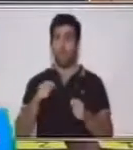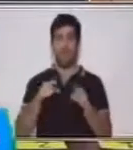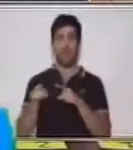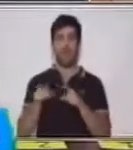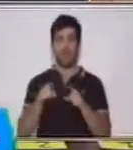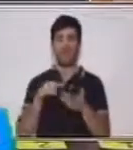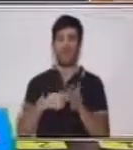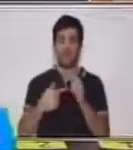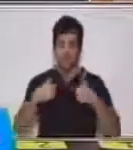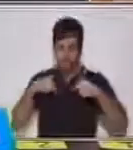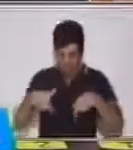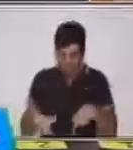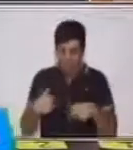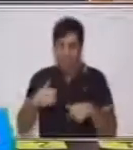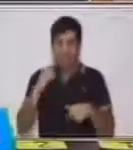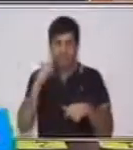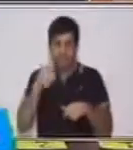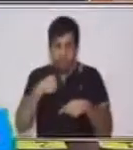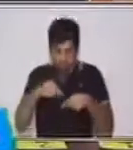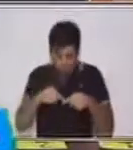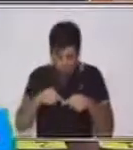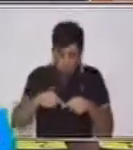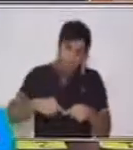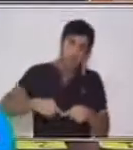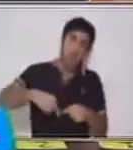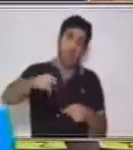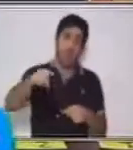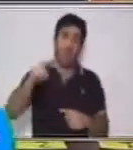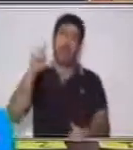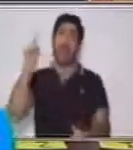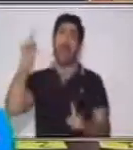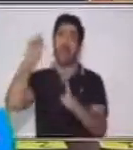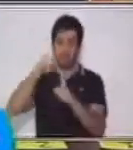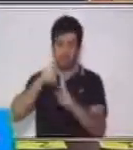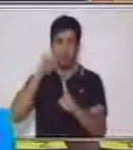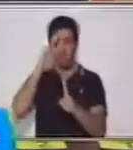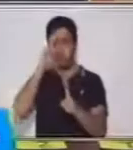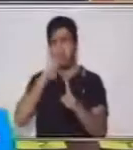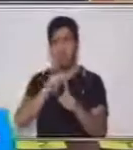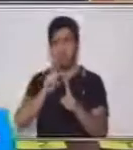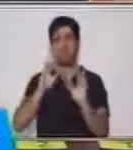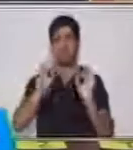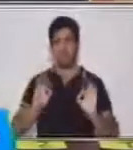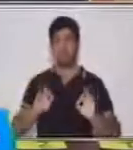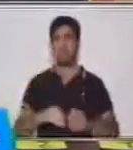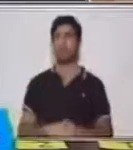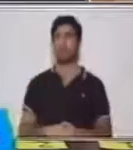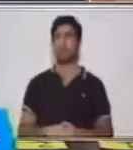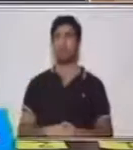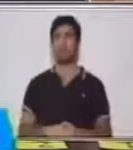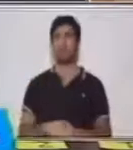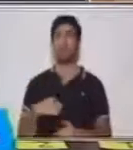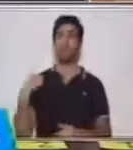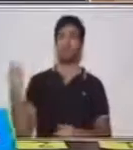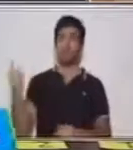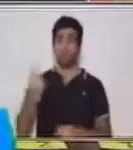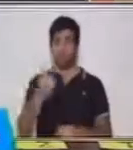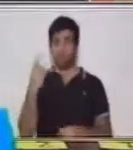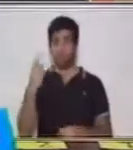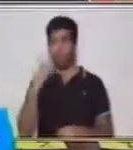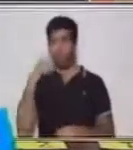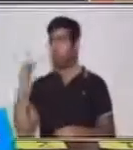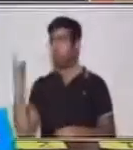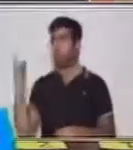del punto cero hasta la meta. Eso se representa el número cero. Ahora, todos los números tienen gran